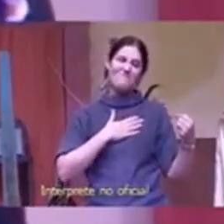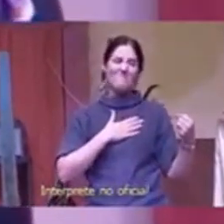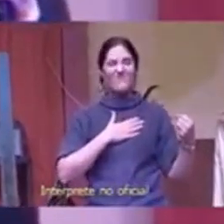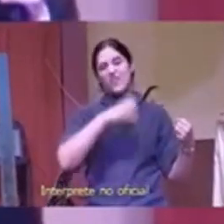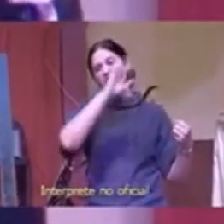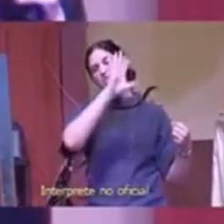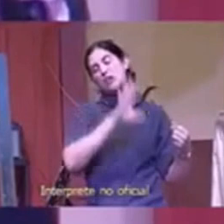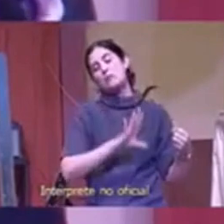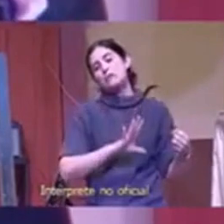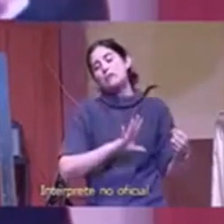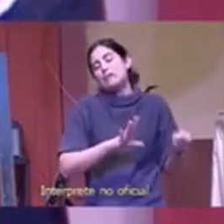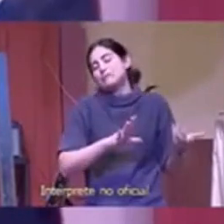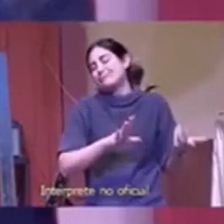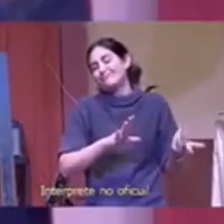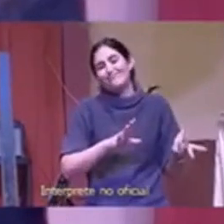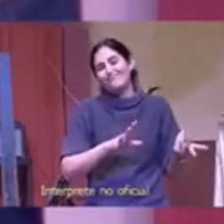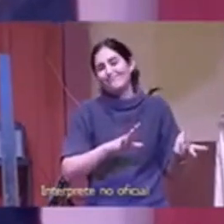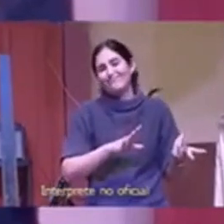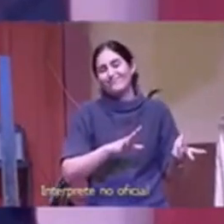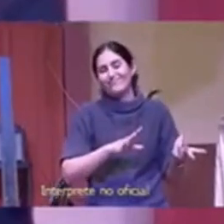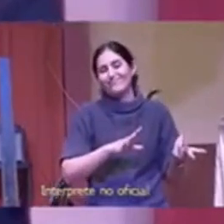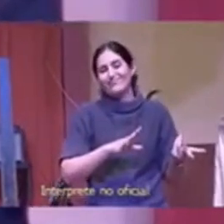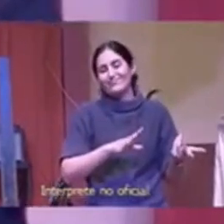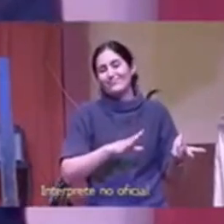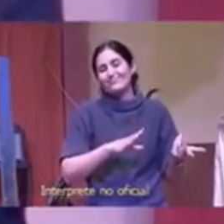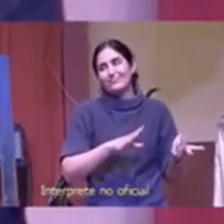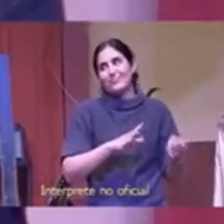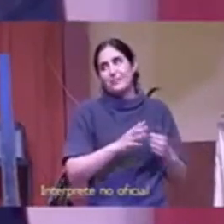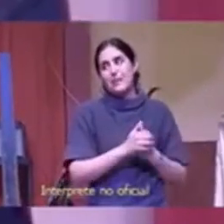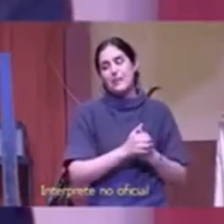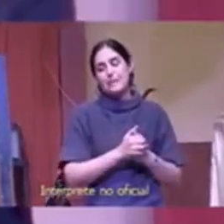para hacer un ministerio real danos plata